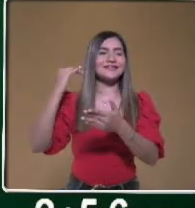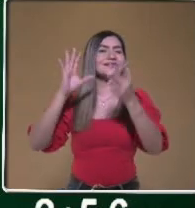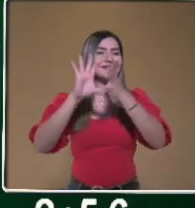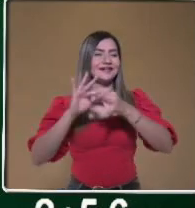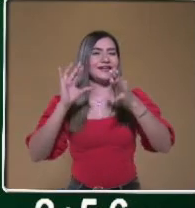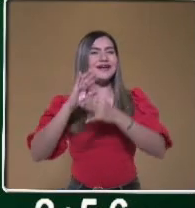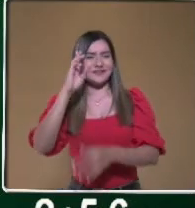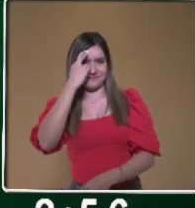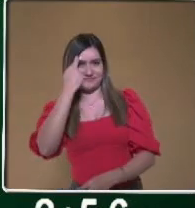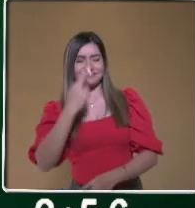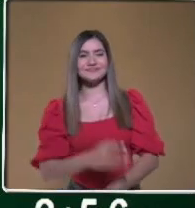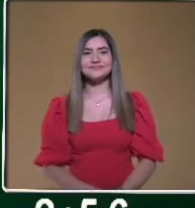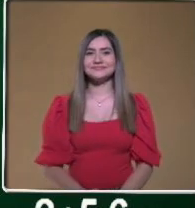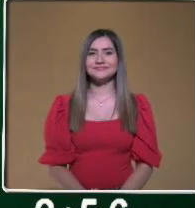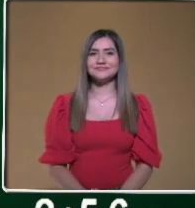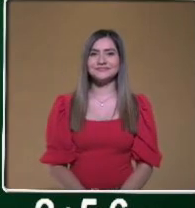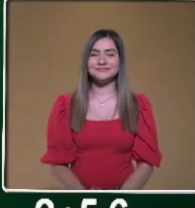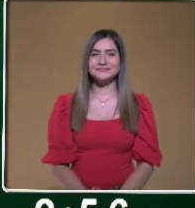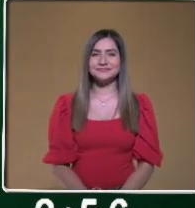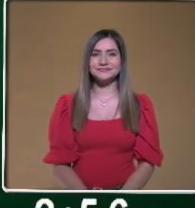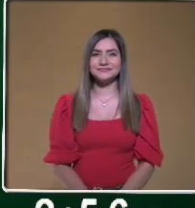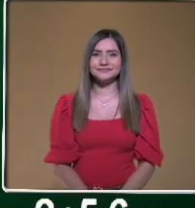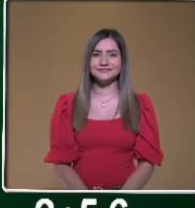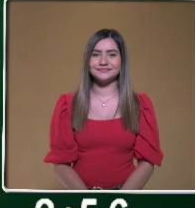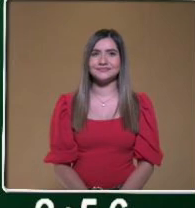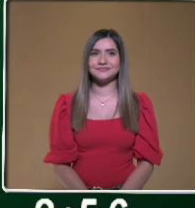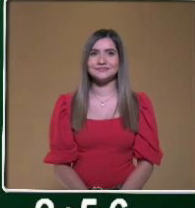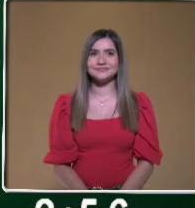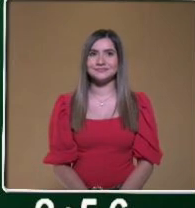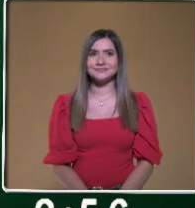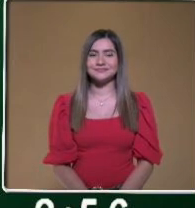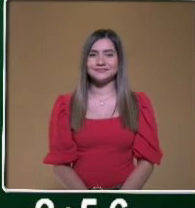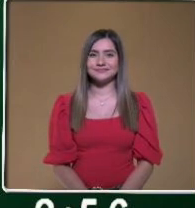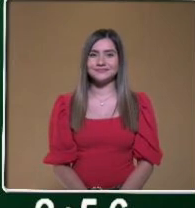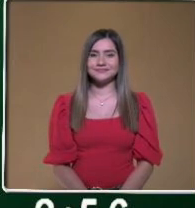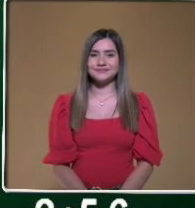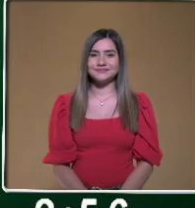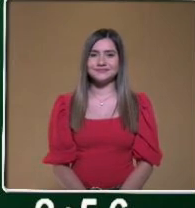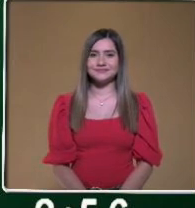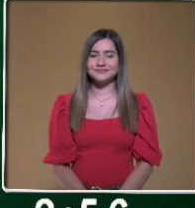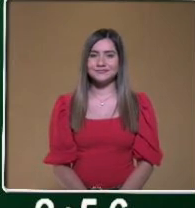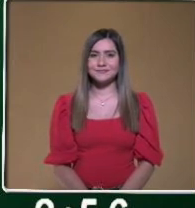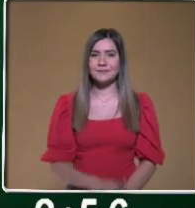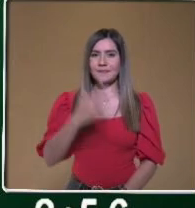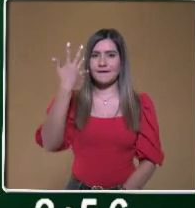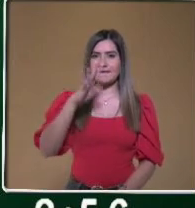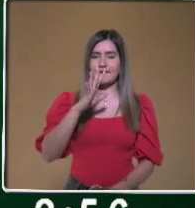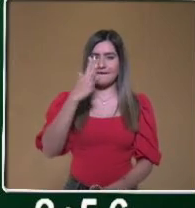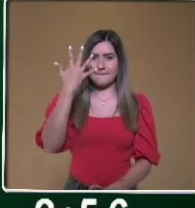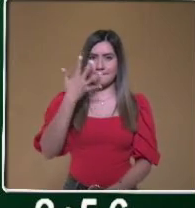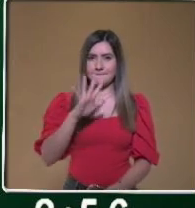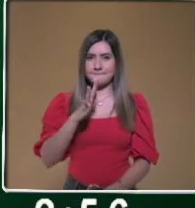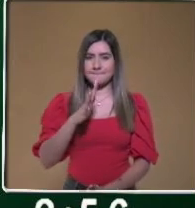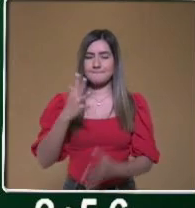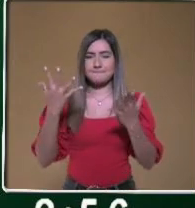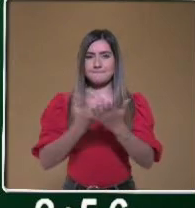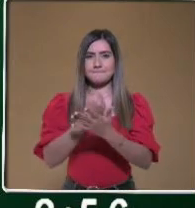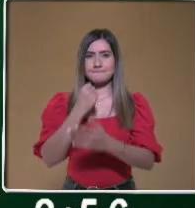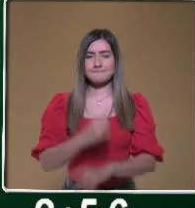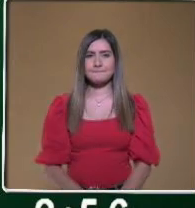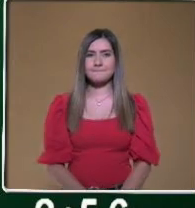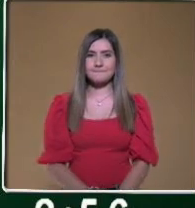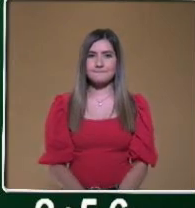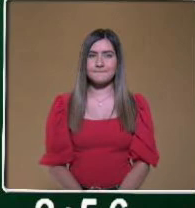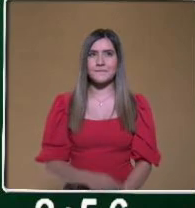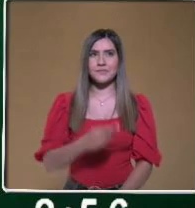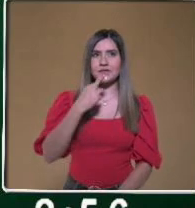maestra Keila. Ok, vamos a ver. Esta primera pregunta te va a dar 10 puntos. Y la respuesta sería